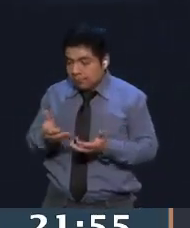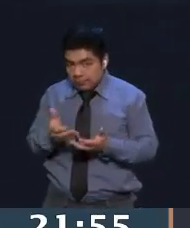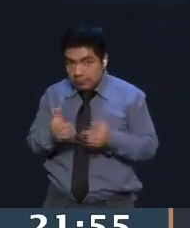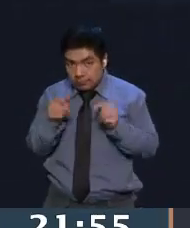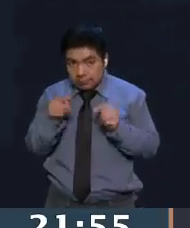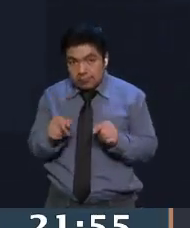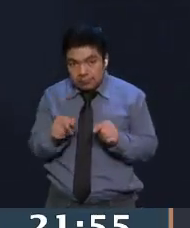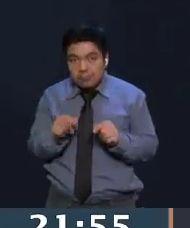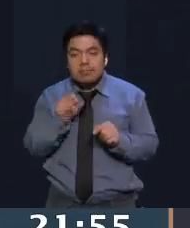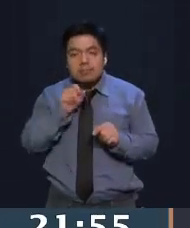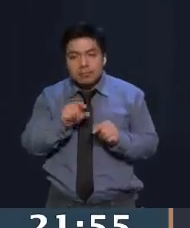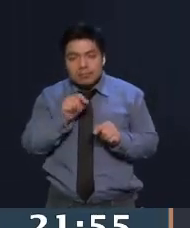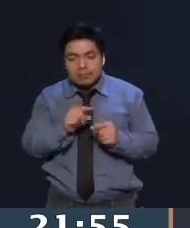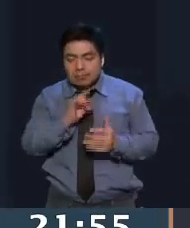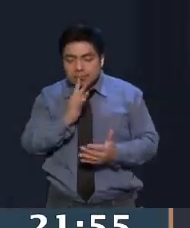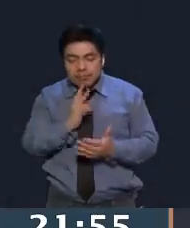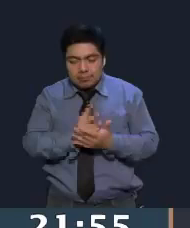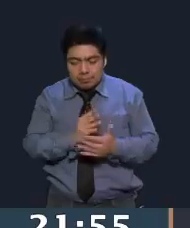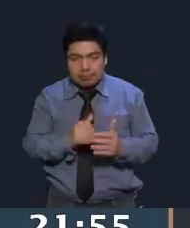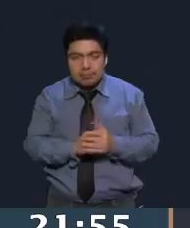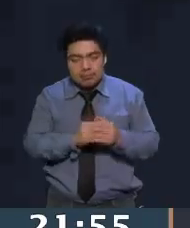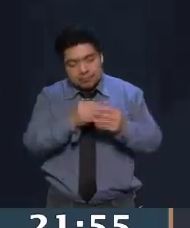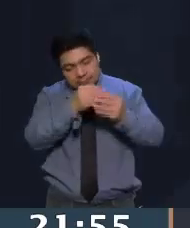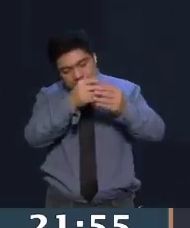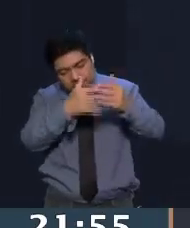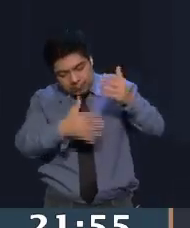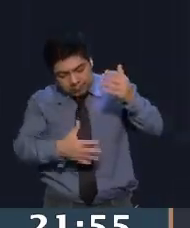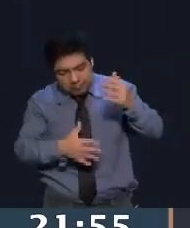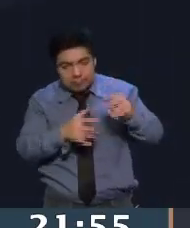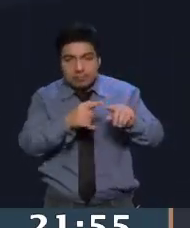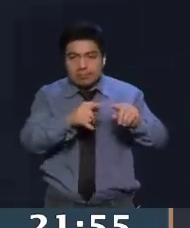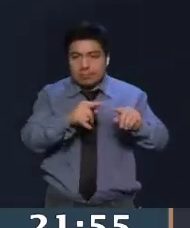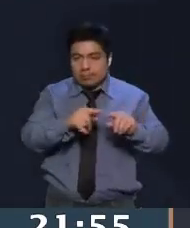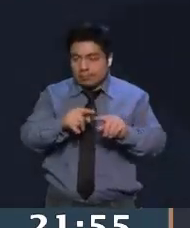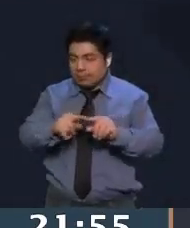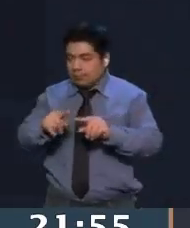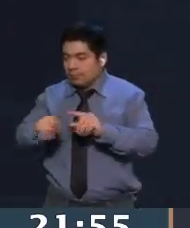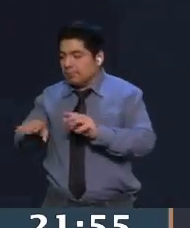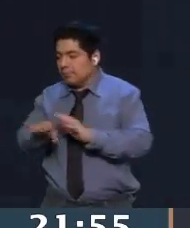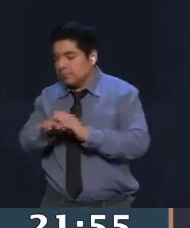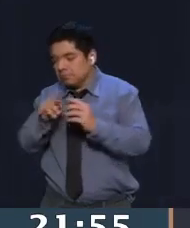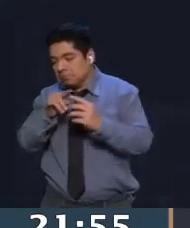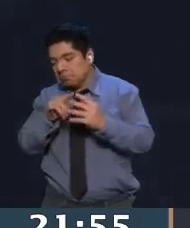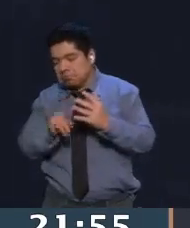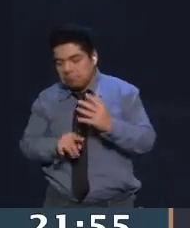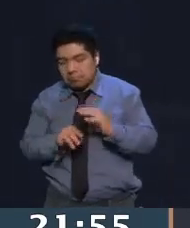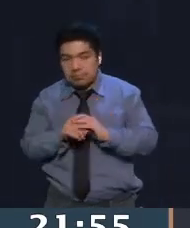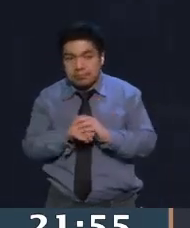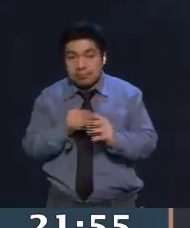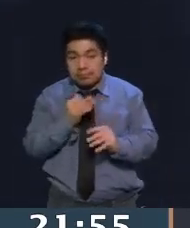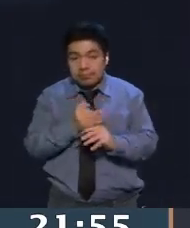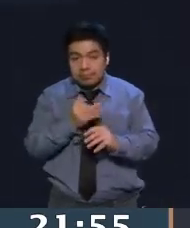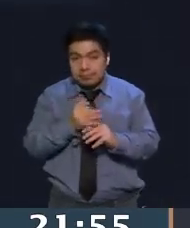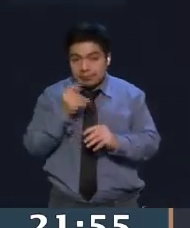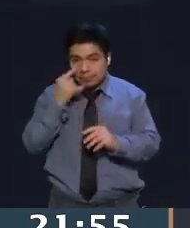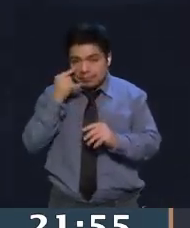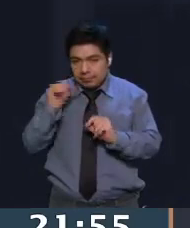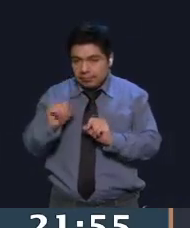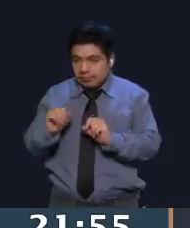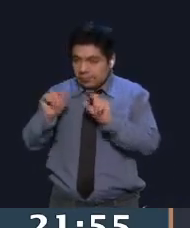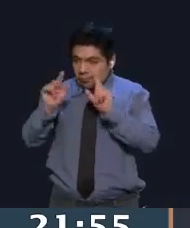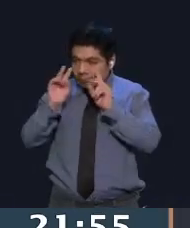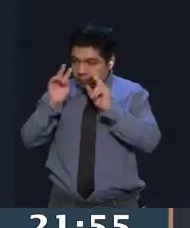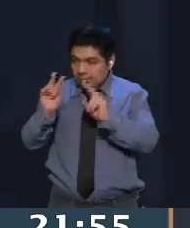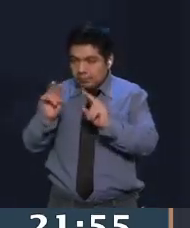tanto, también es única. Entonces, tienen un catálogo de distintas opciones. Bueno, lo que estamos viendo en pantalla es